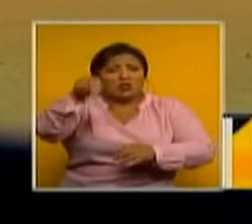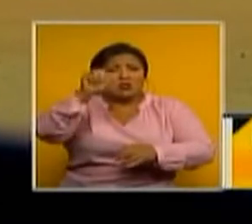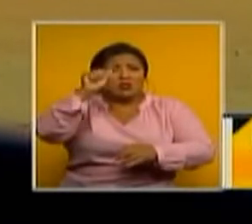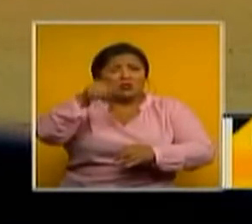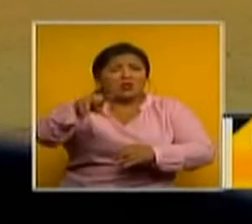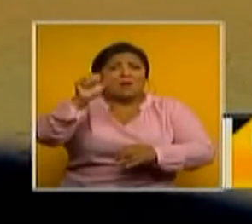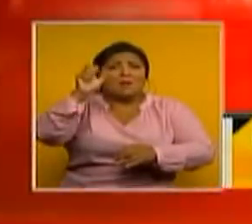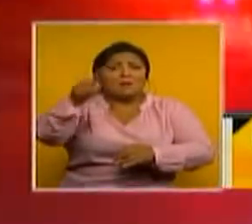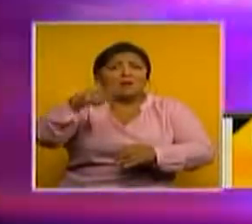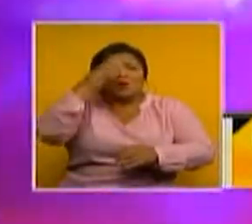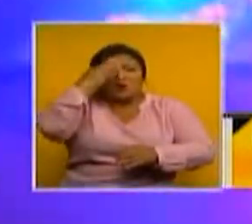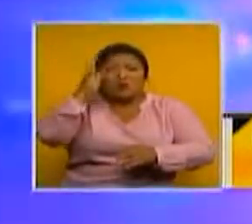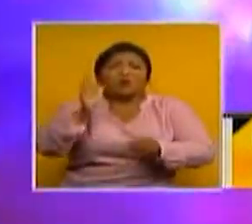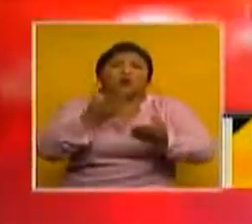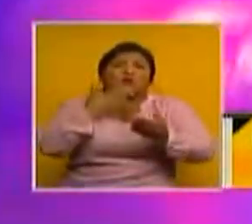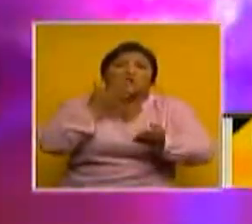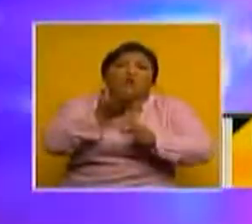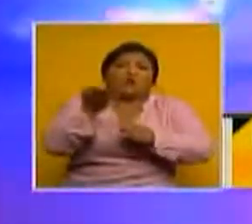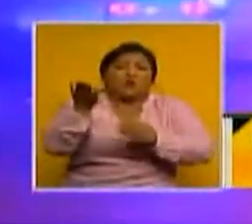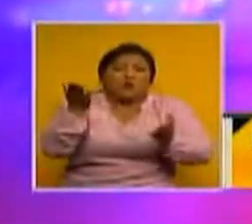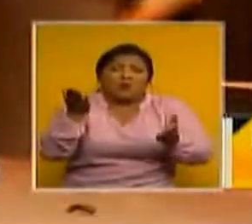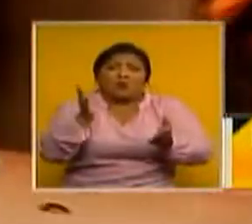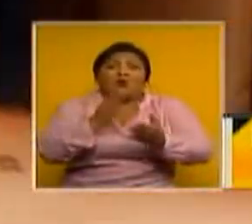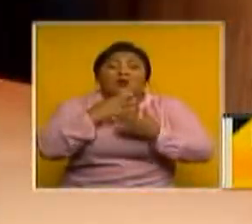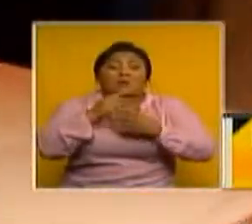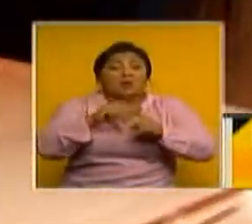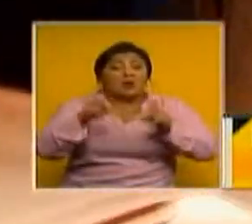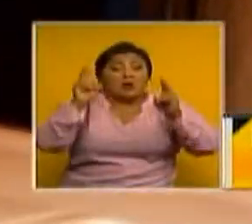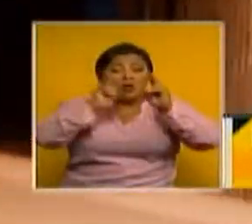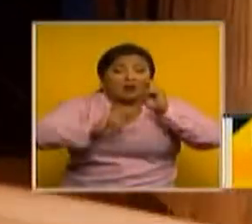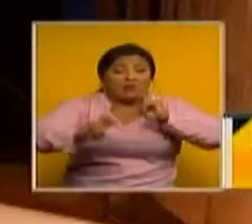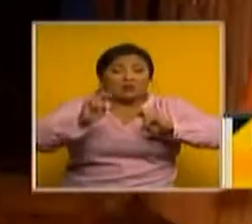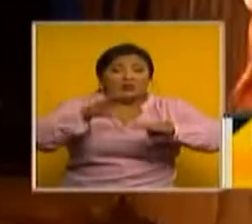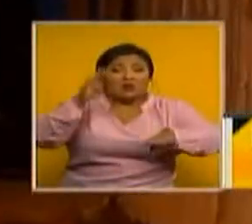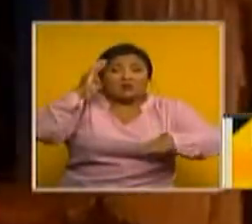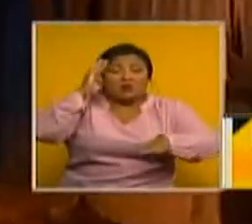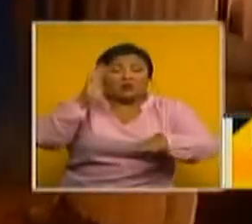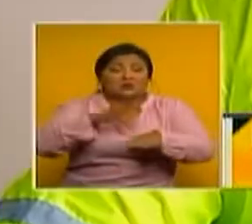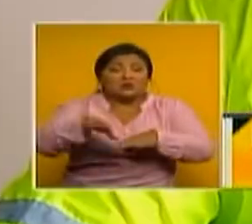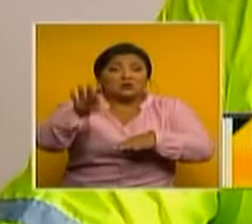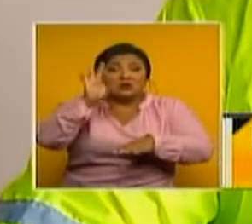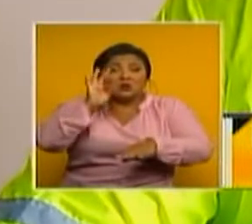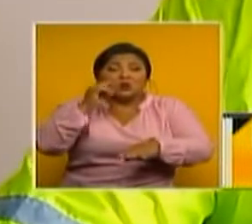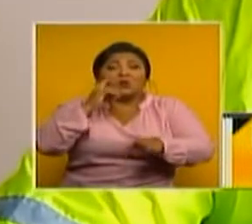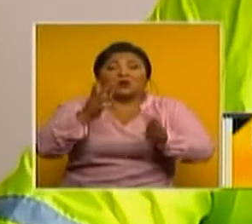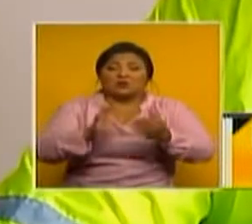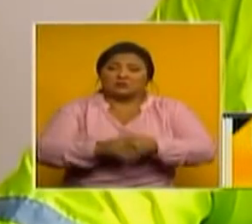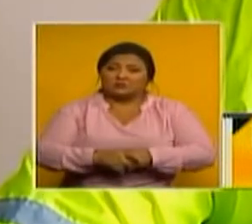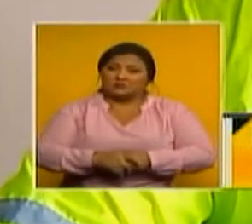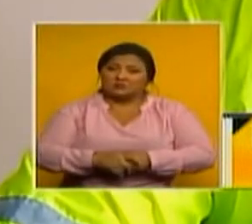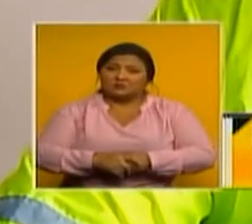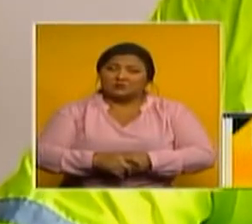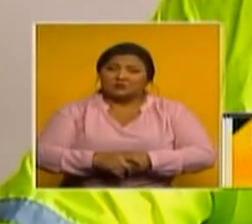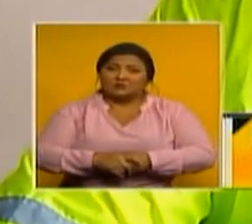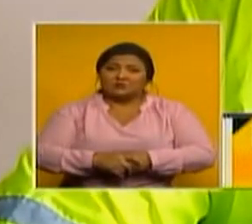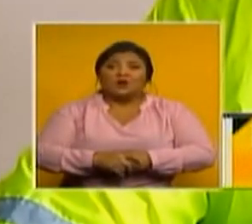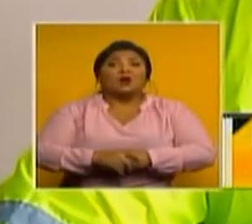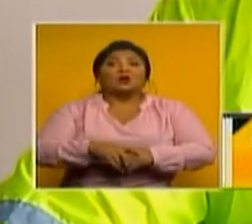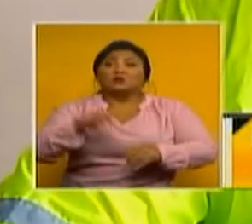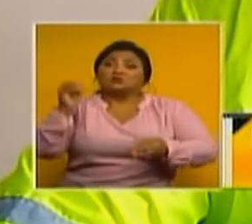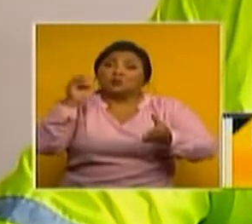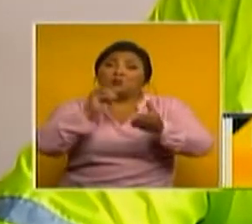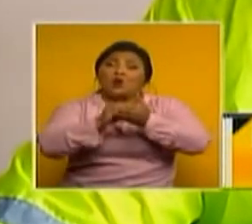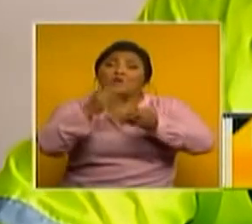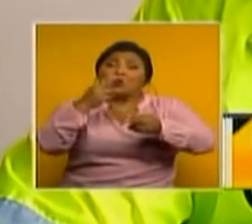consumiendo droga y tan pronto iniciaron las investigaciones policiales esto descubrieron no ha sido inscrita